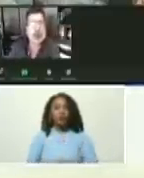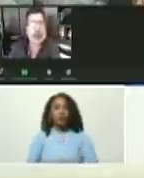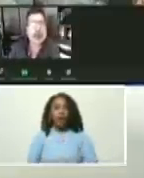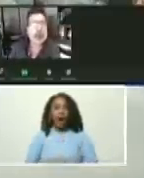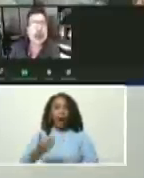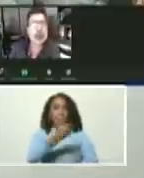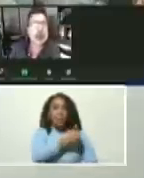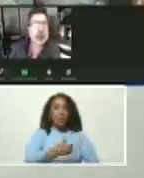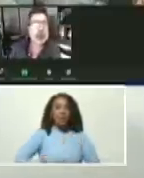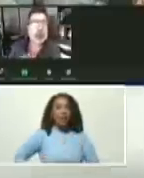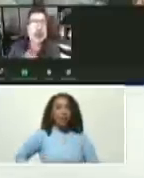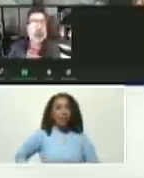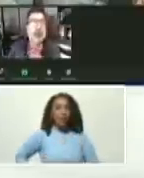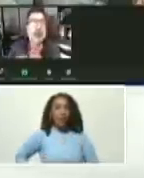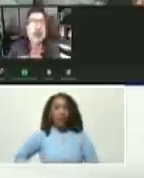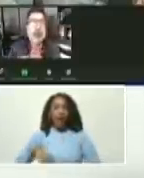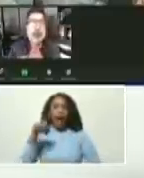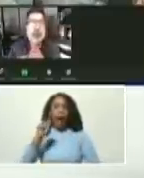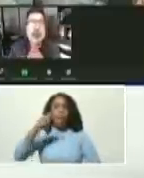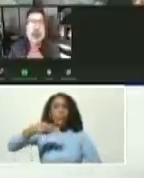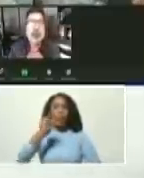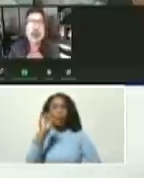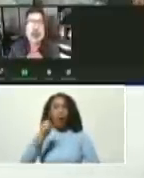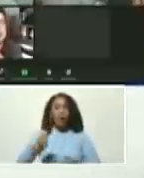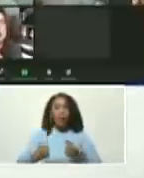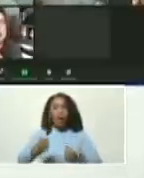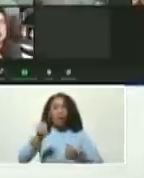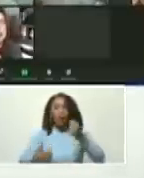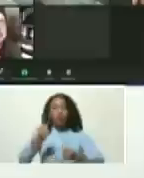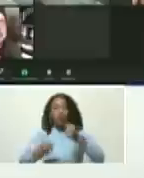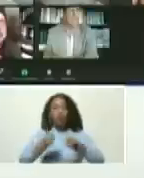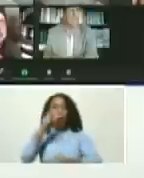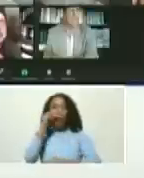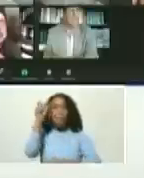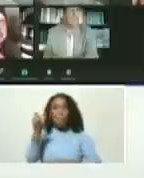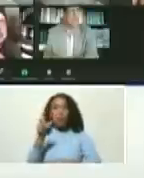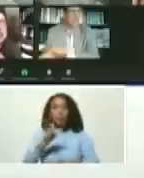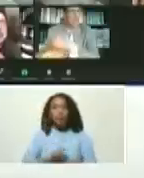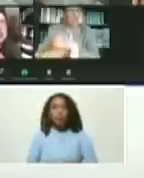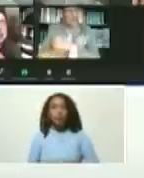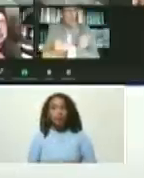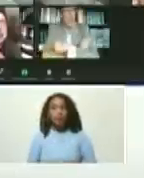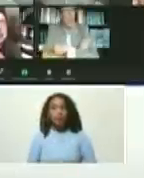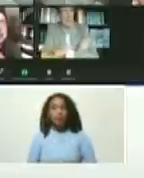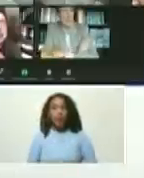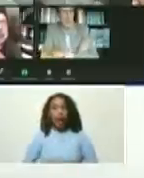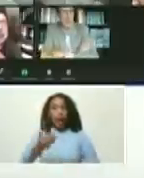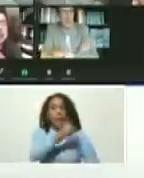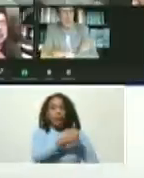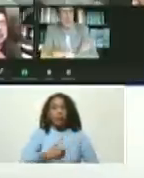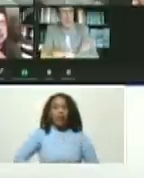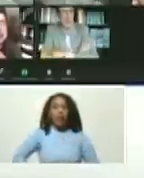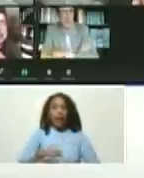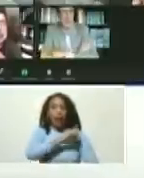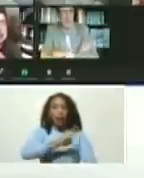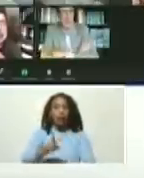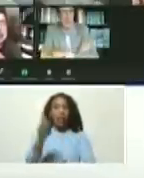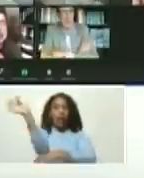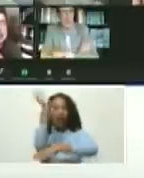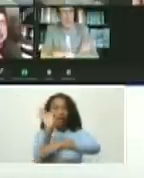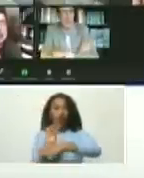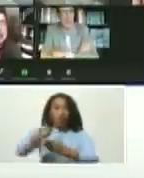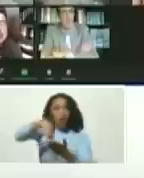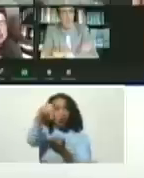presidente de la APIME Automotriz, Roberto Richarly. Al presidente ejecutivo de la Federación